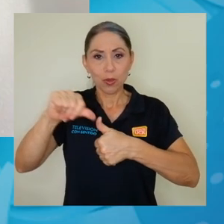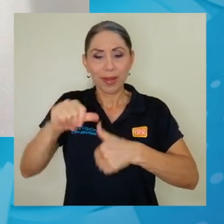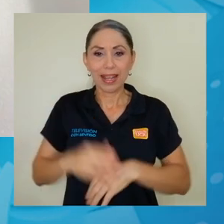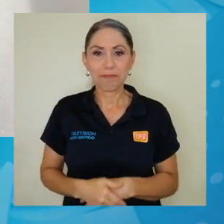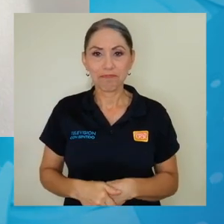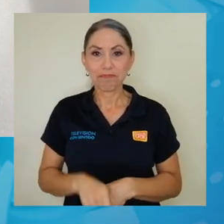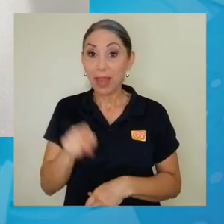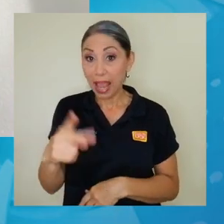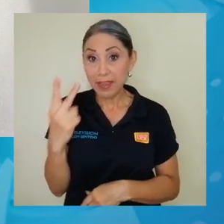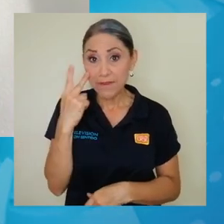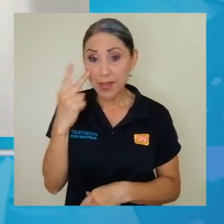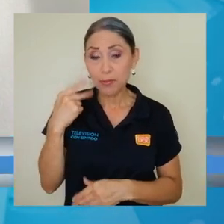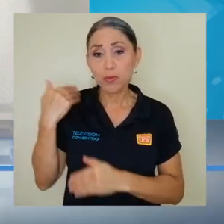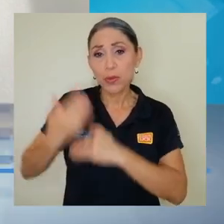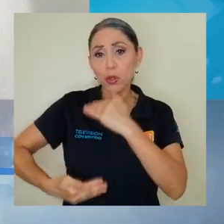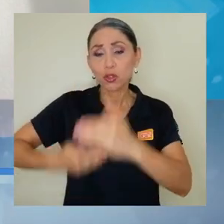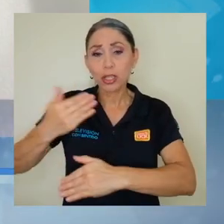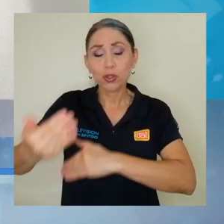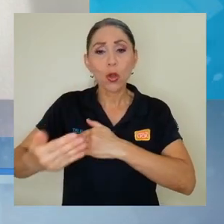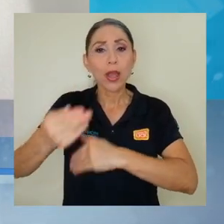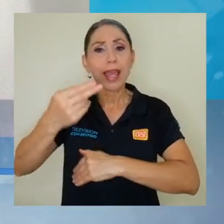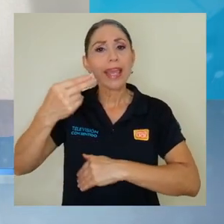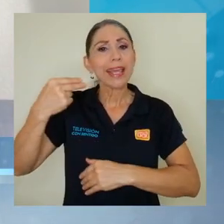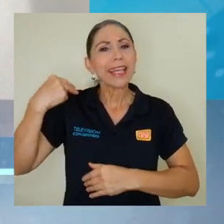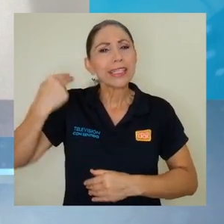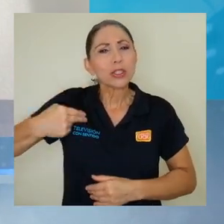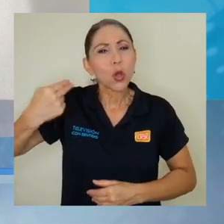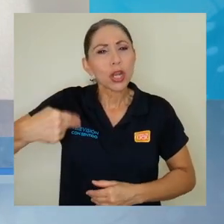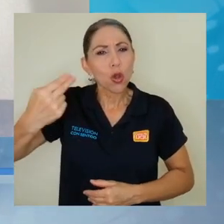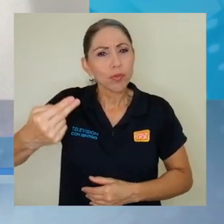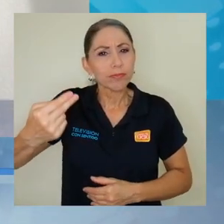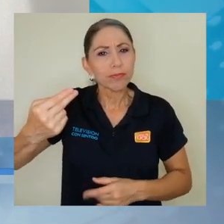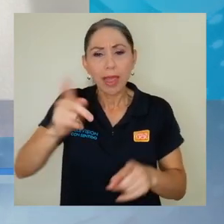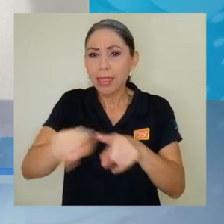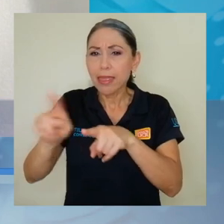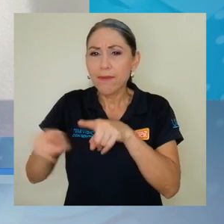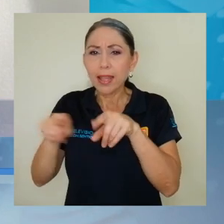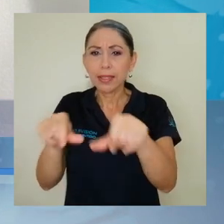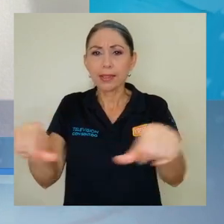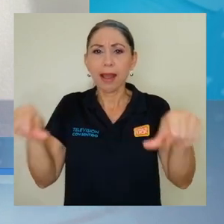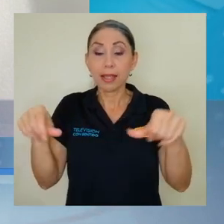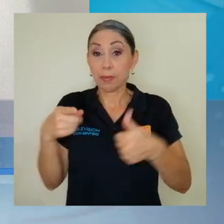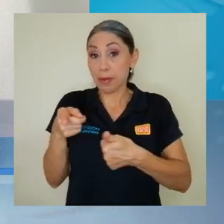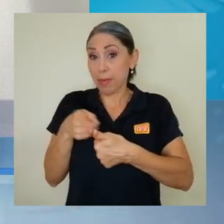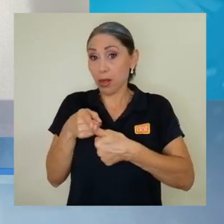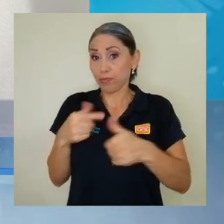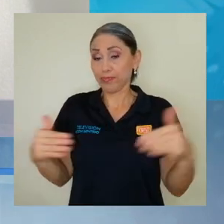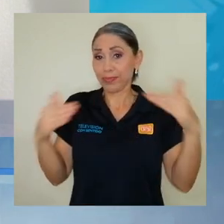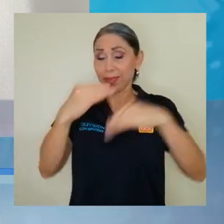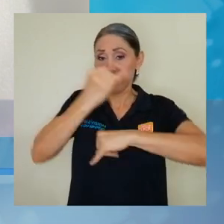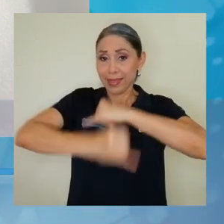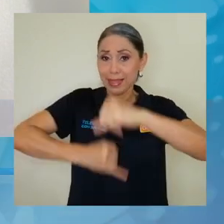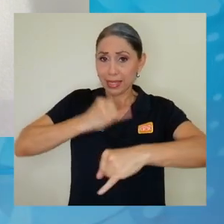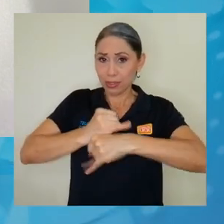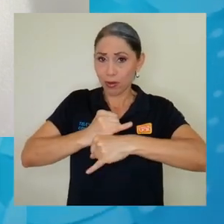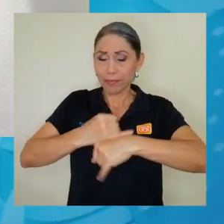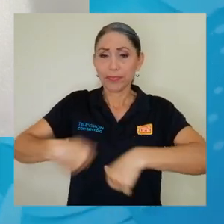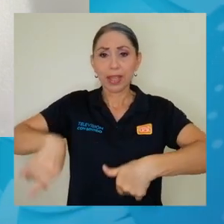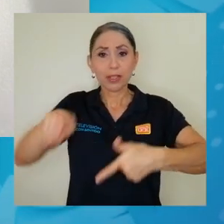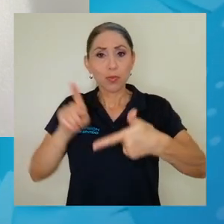Lo que vemos ahí es el proceso histórico narrado desde distintas escalas. Primero el contexto internacional,